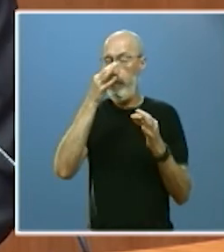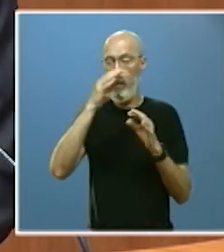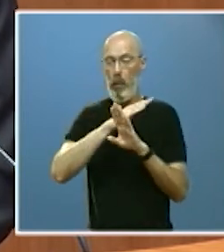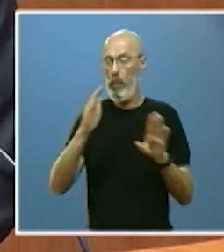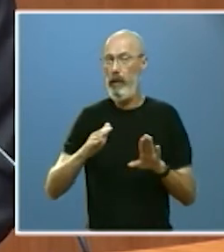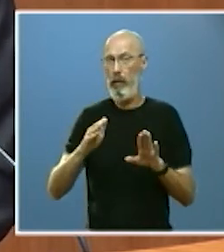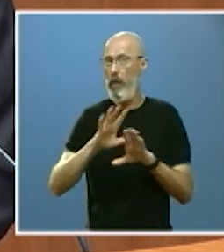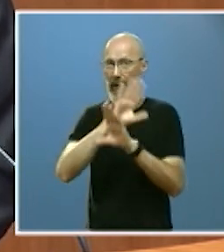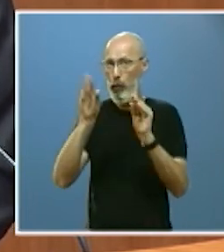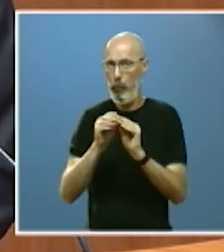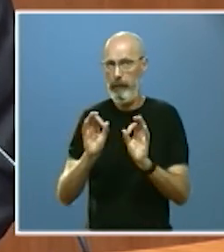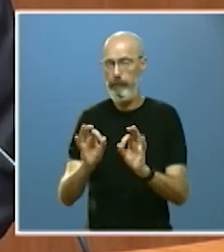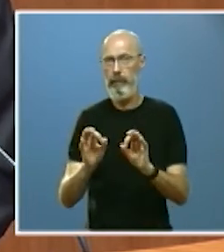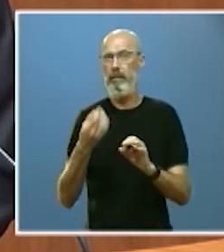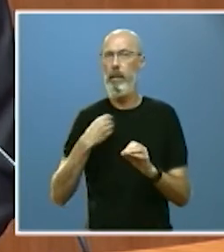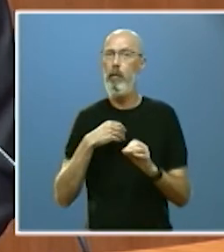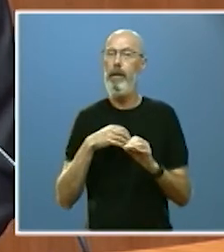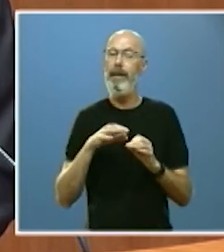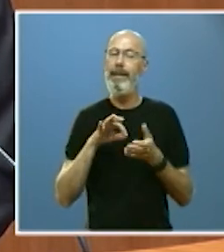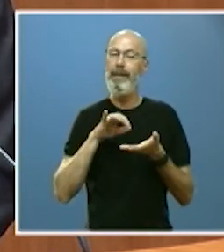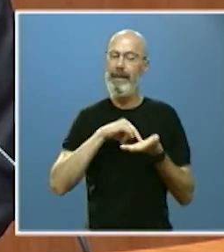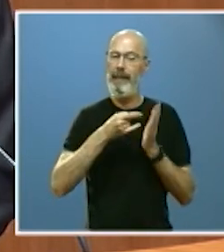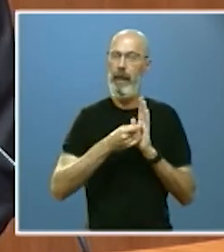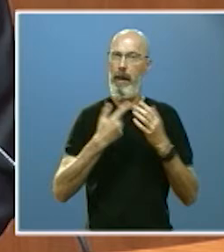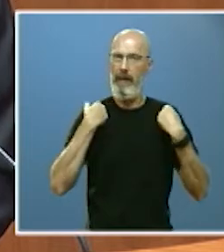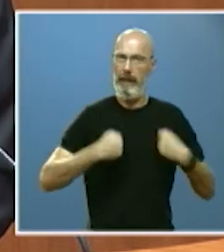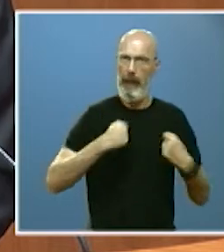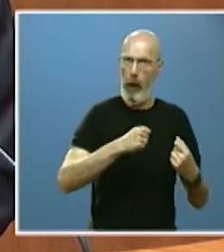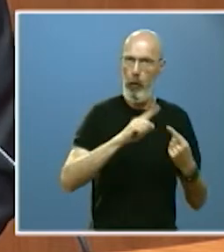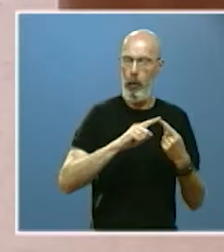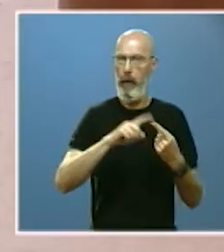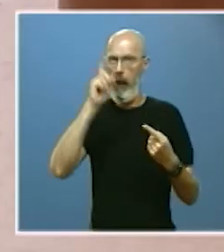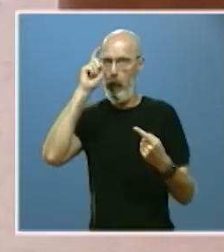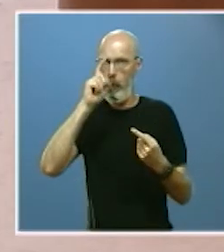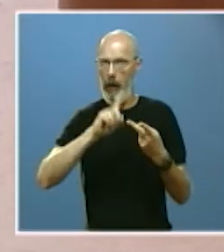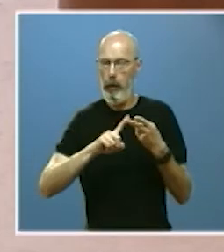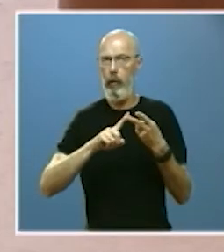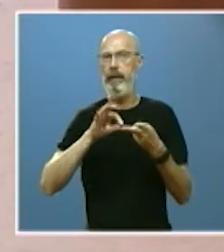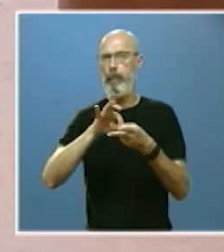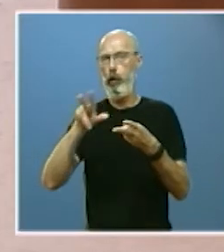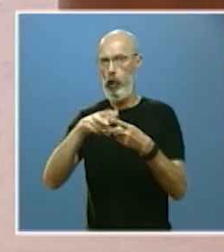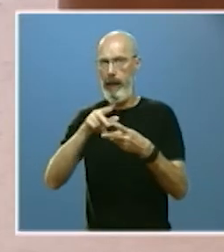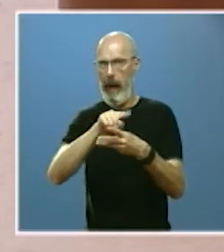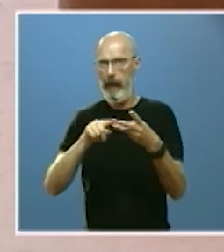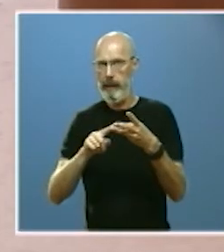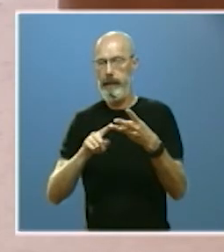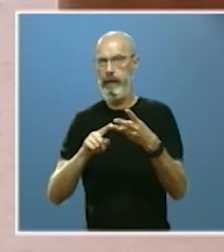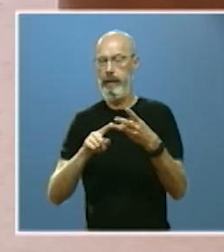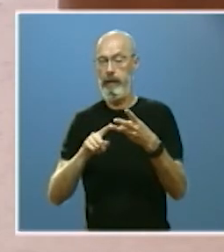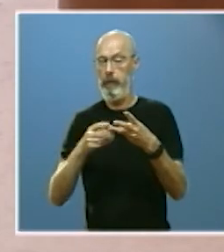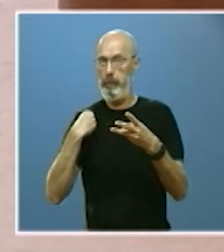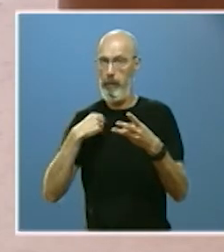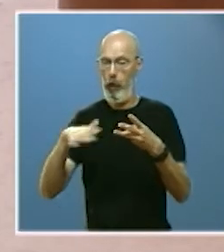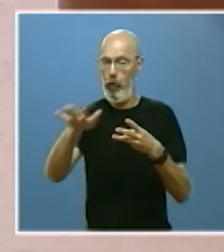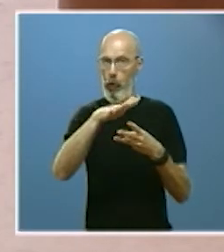las prestaciones de los sistemas de salud educación y servicios sociales que directamente se prestan en el